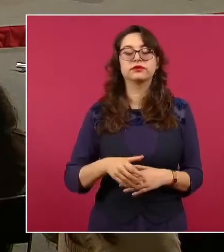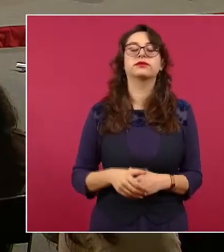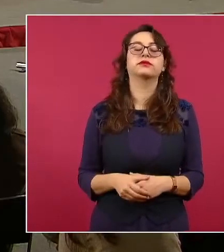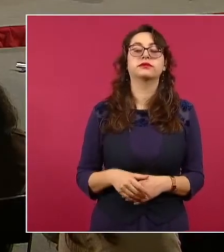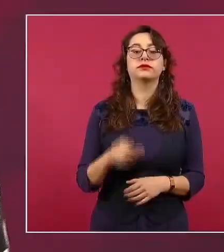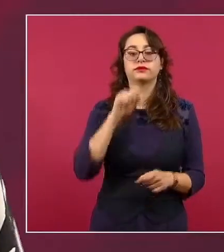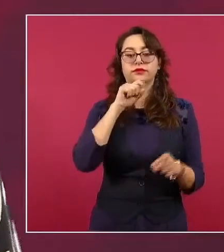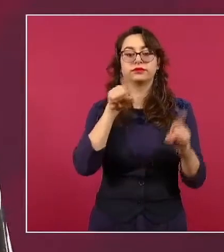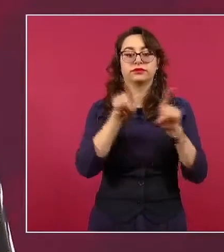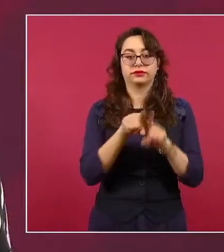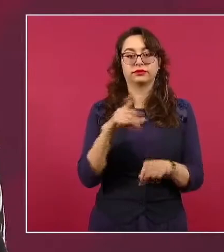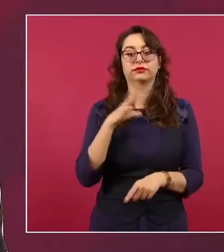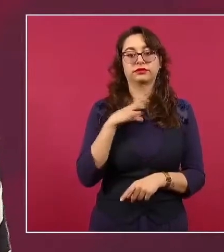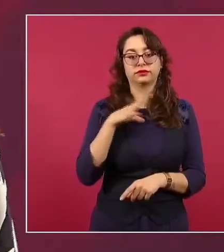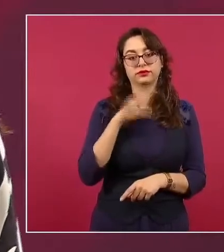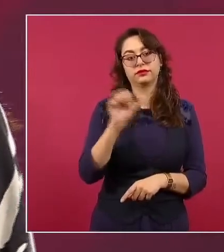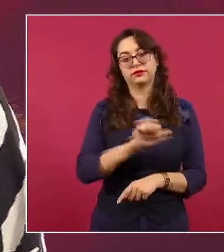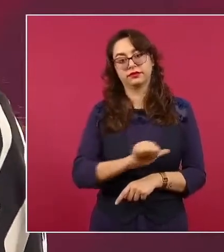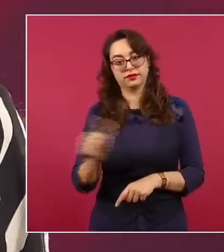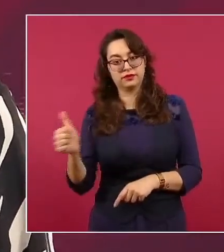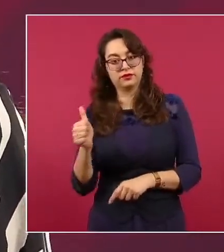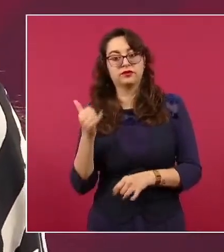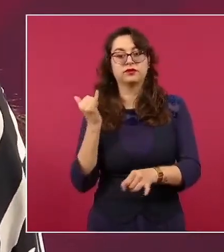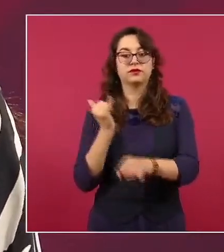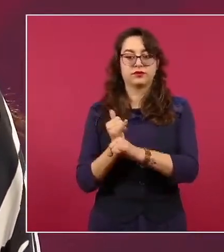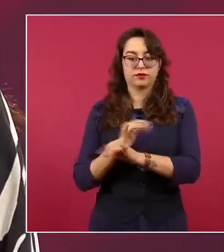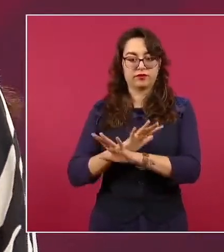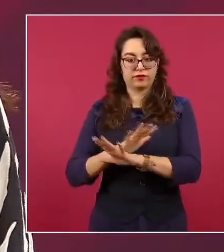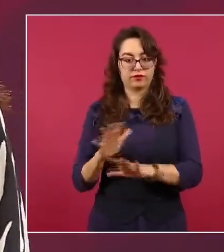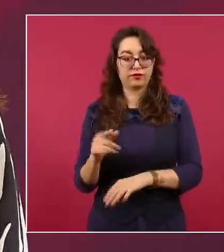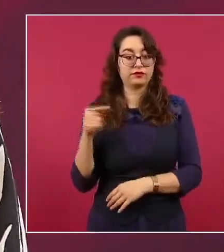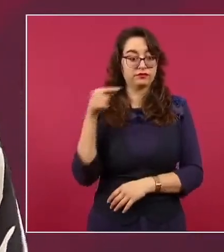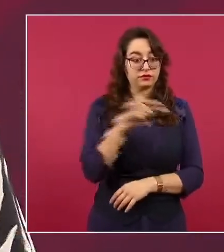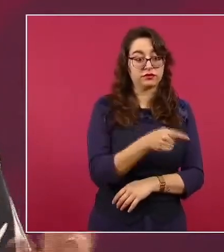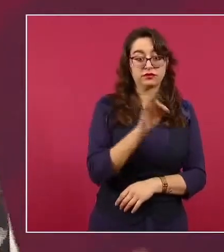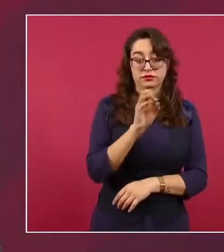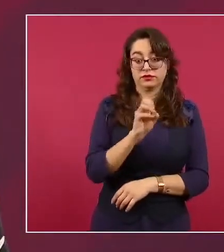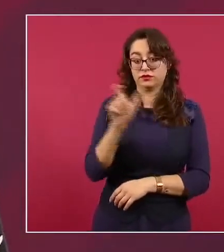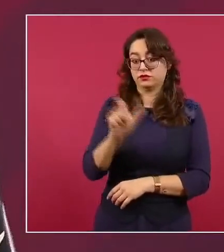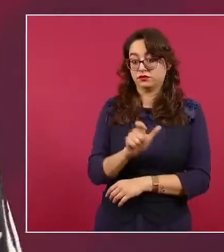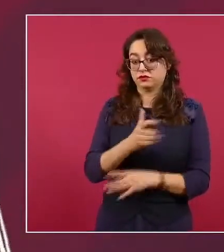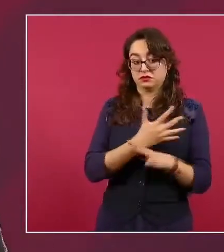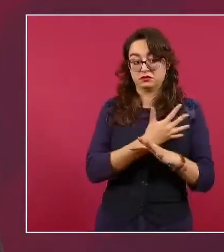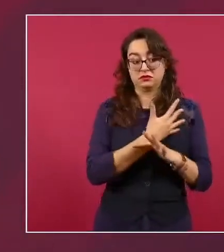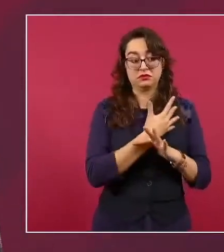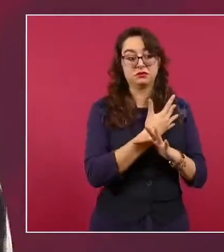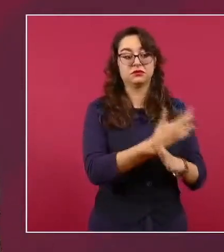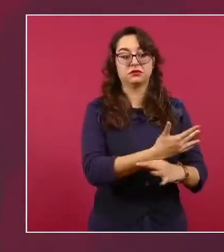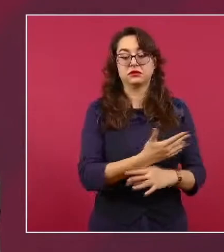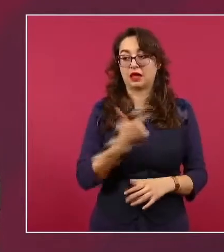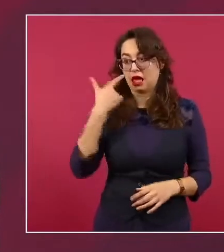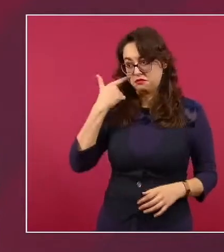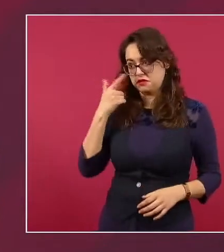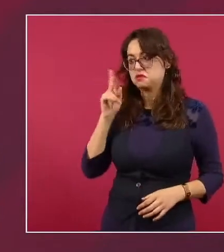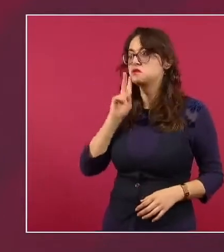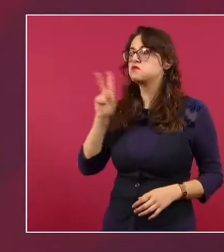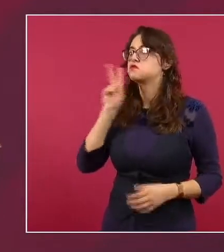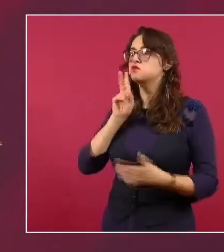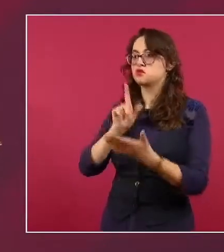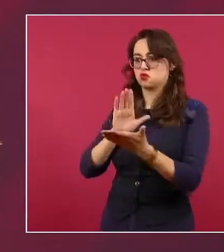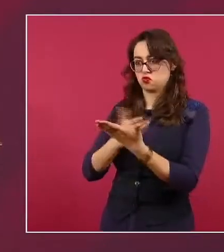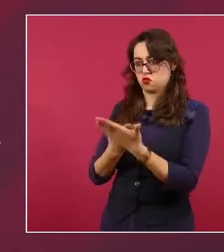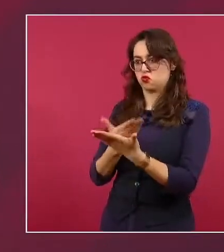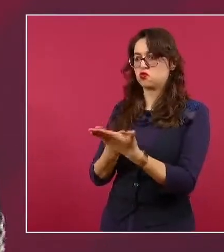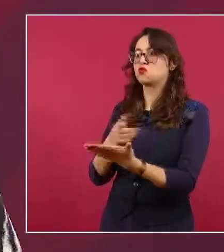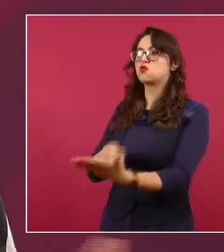además, porque el expresidente Fox pidió pruebas de lo que se estaba diciendo en varios tuits ayer